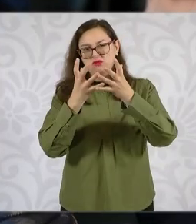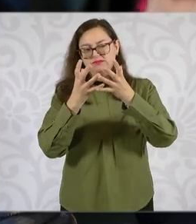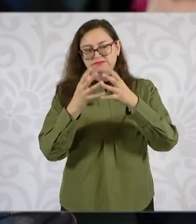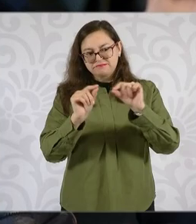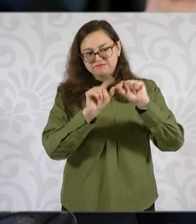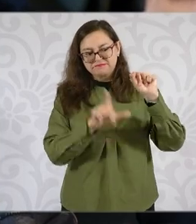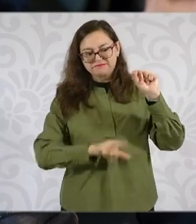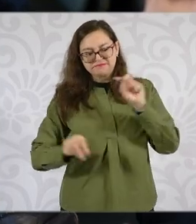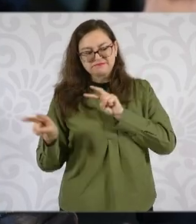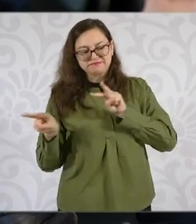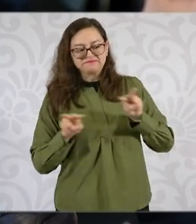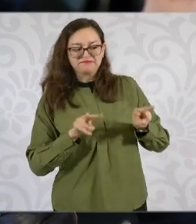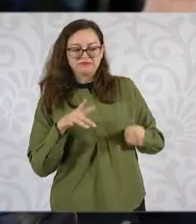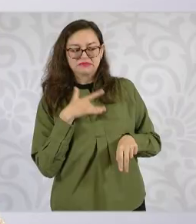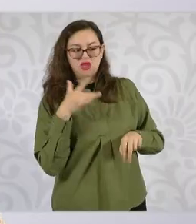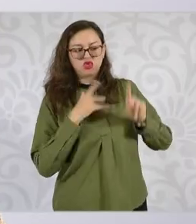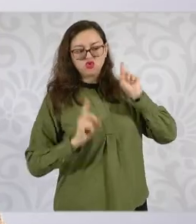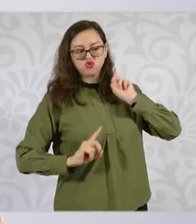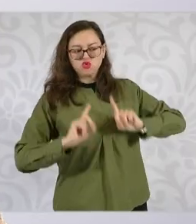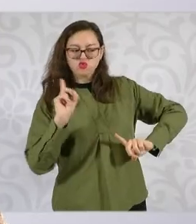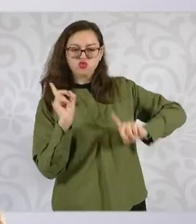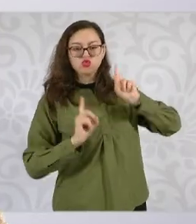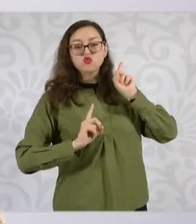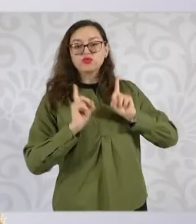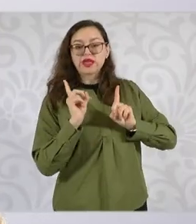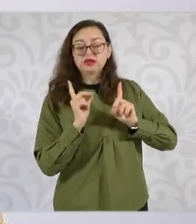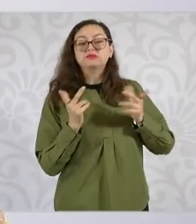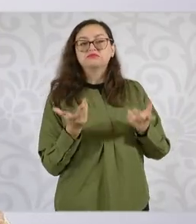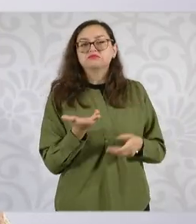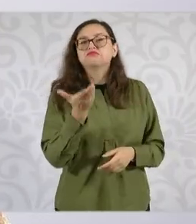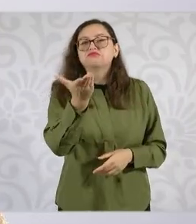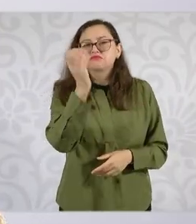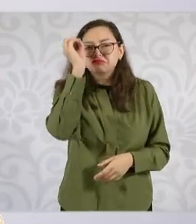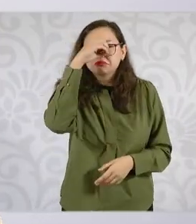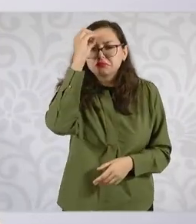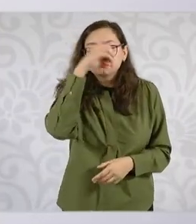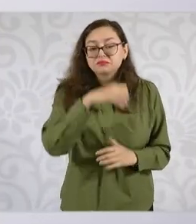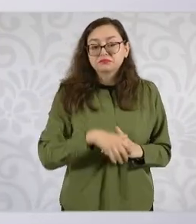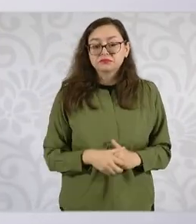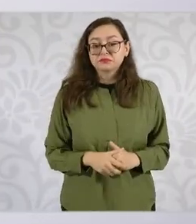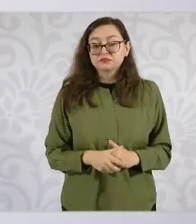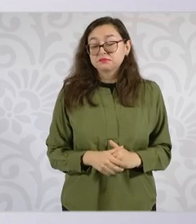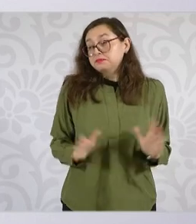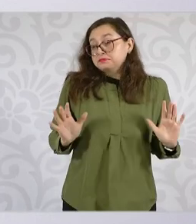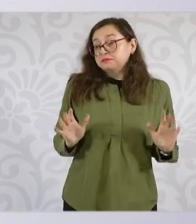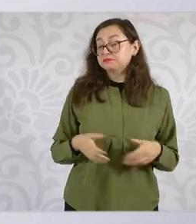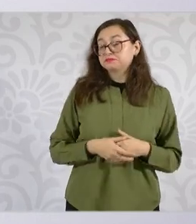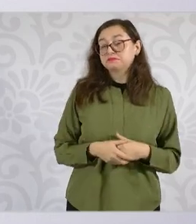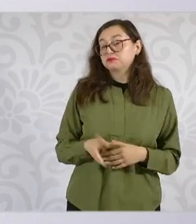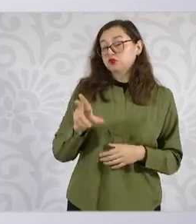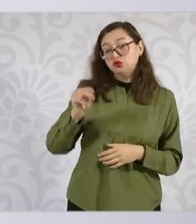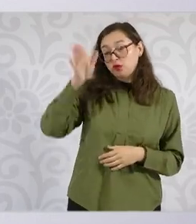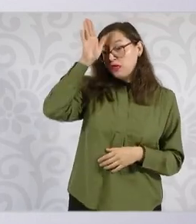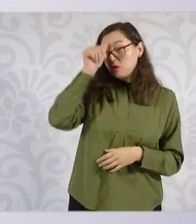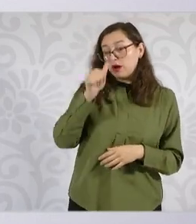Pues no coincido con esta opinión, no sé a qué se refiera.